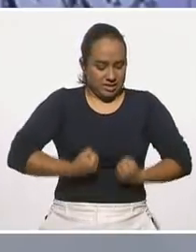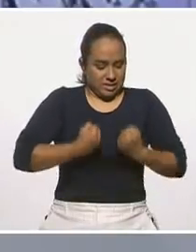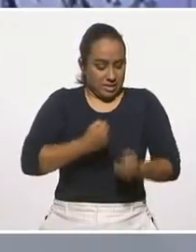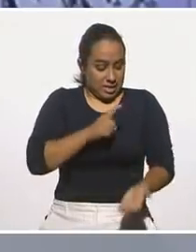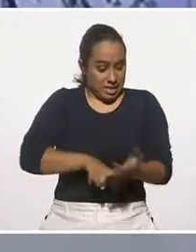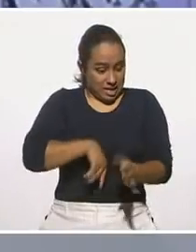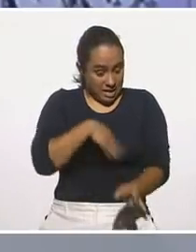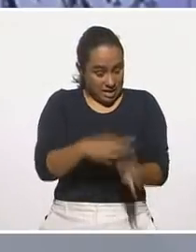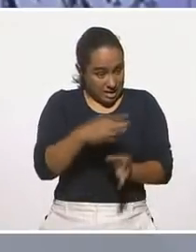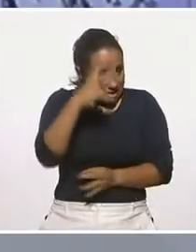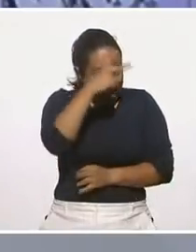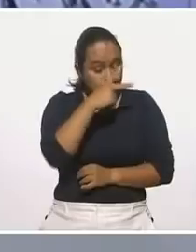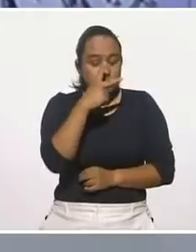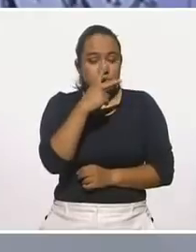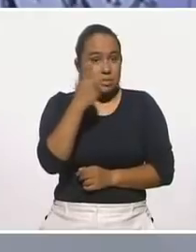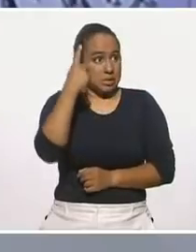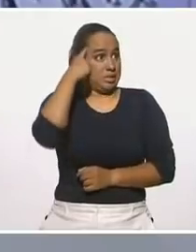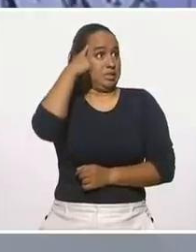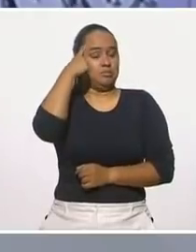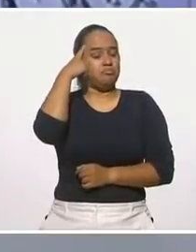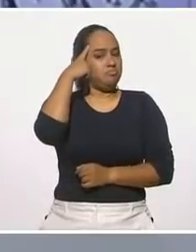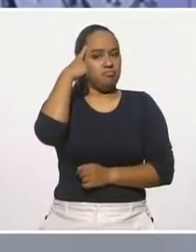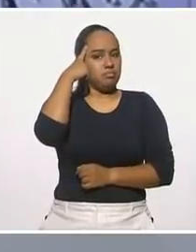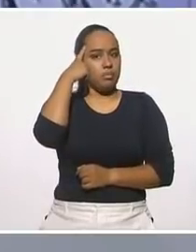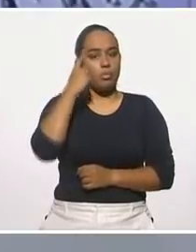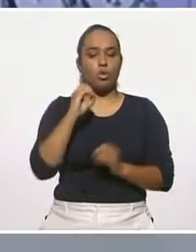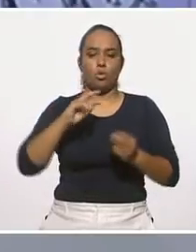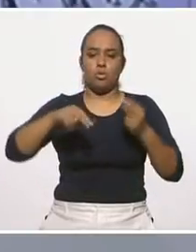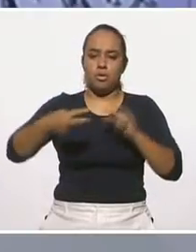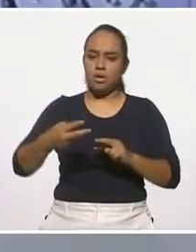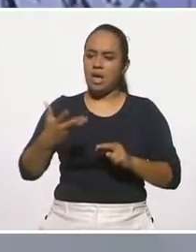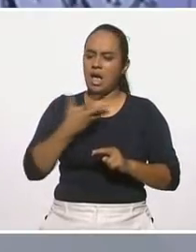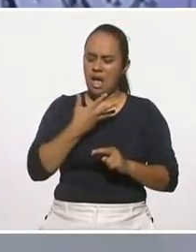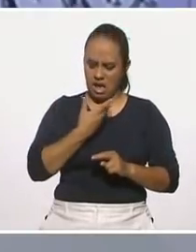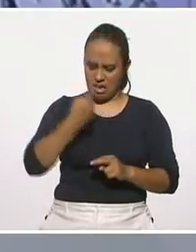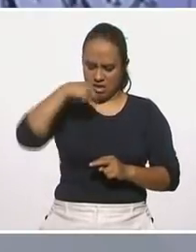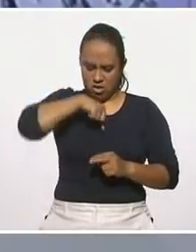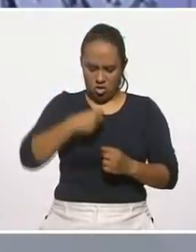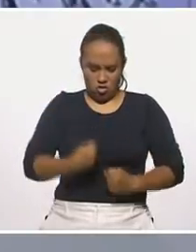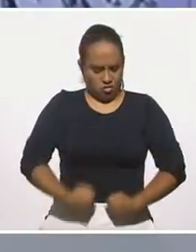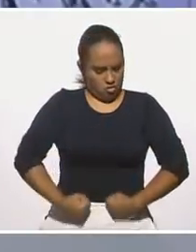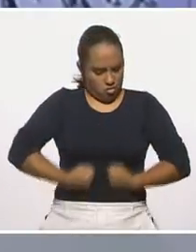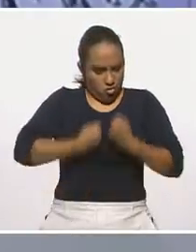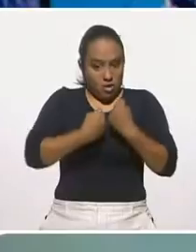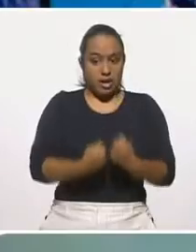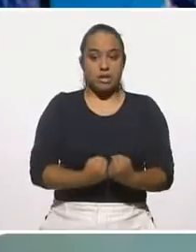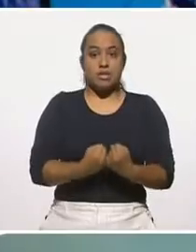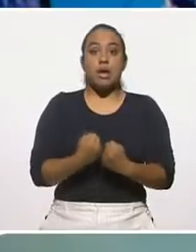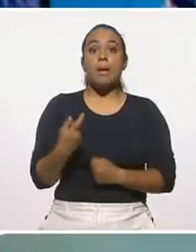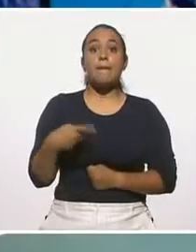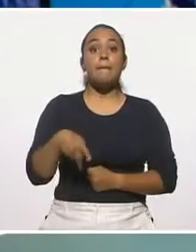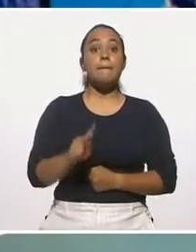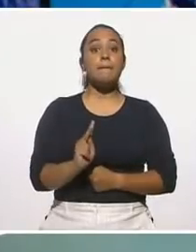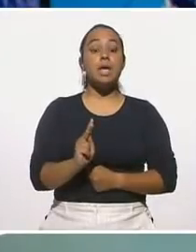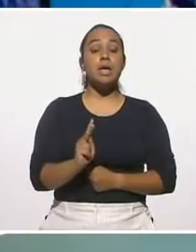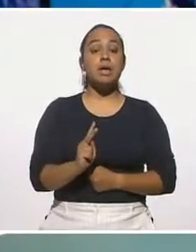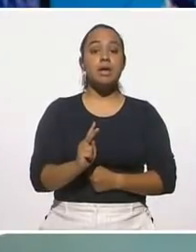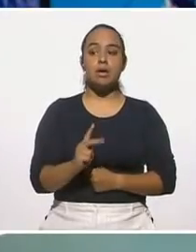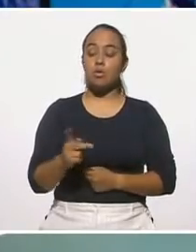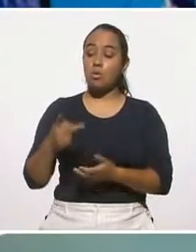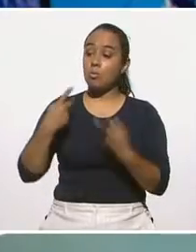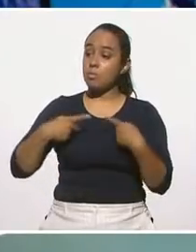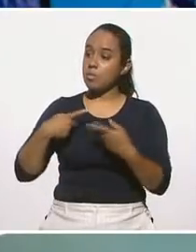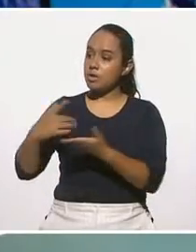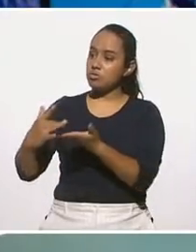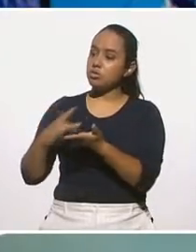listas, ¿no? Para afrontarla. O viceversa, igual tienes mucha fortaleza interior, pero no tienes esta red de